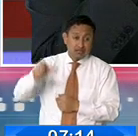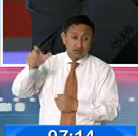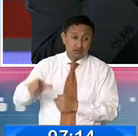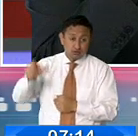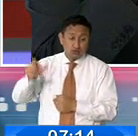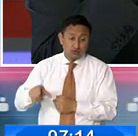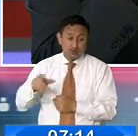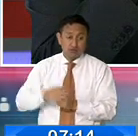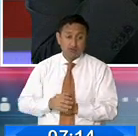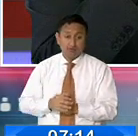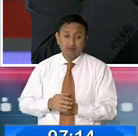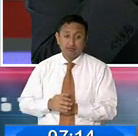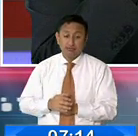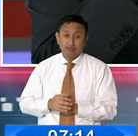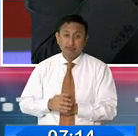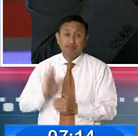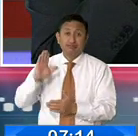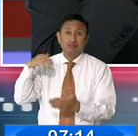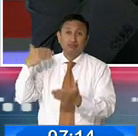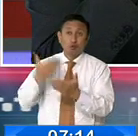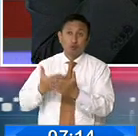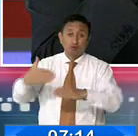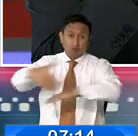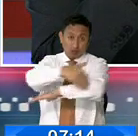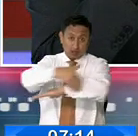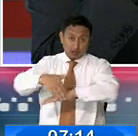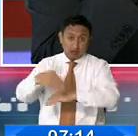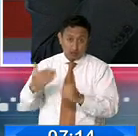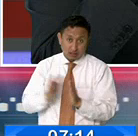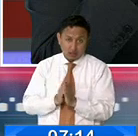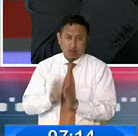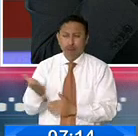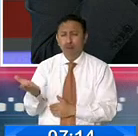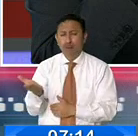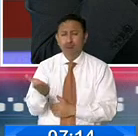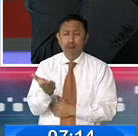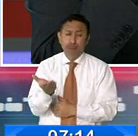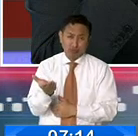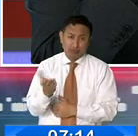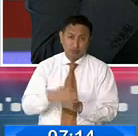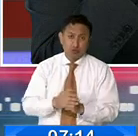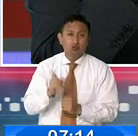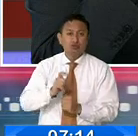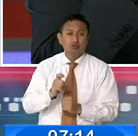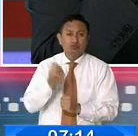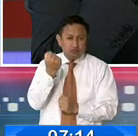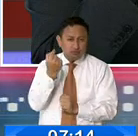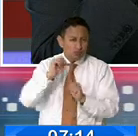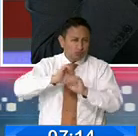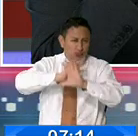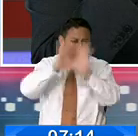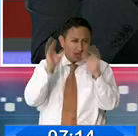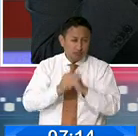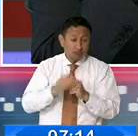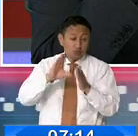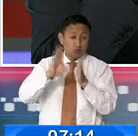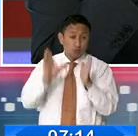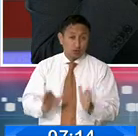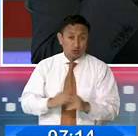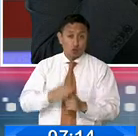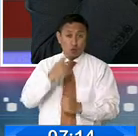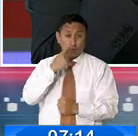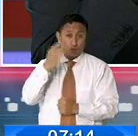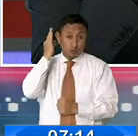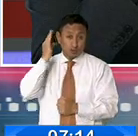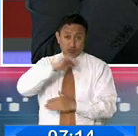han llegado a las calles. Y es necesario que tengamos la claridad de que como ciudadanos y ciudadanas